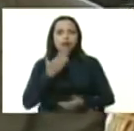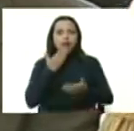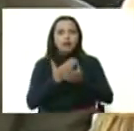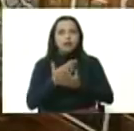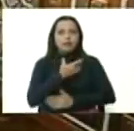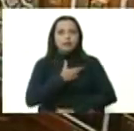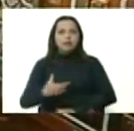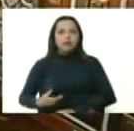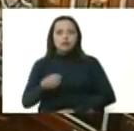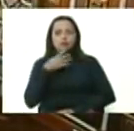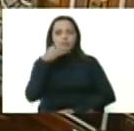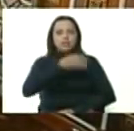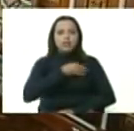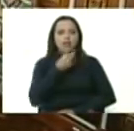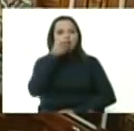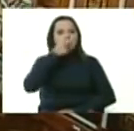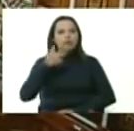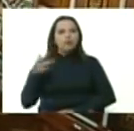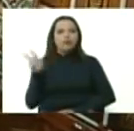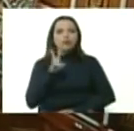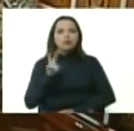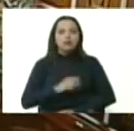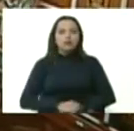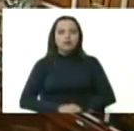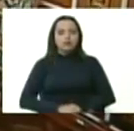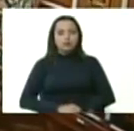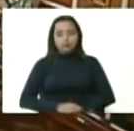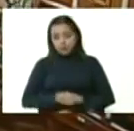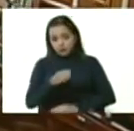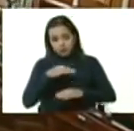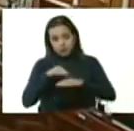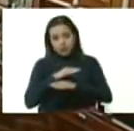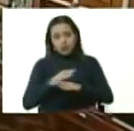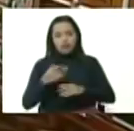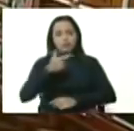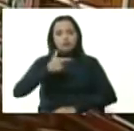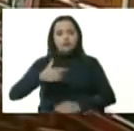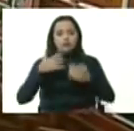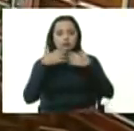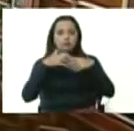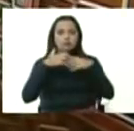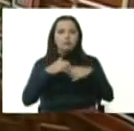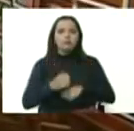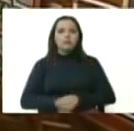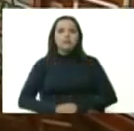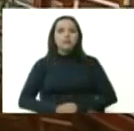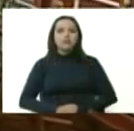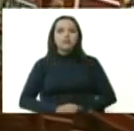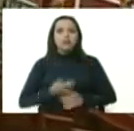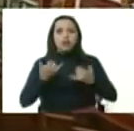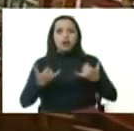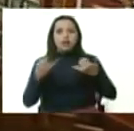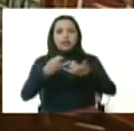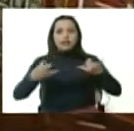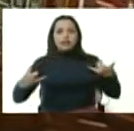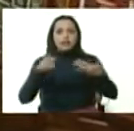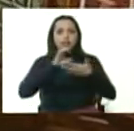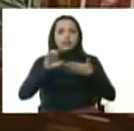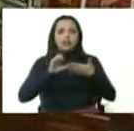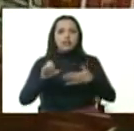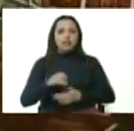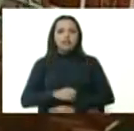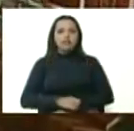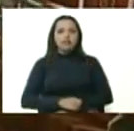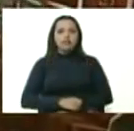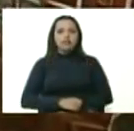muy buenas tardes a todo el pueblo de Venezuela los compañeros ministros compañeras empresarias en el marco de las líneas estratégicas que usted lanzó